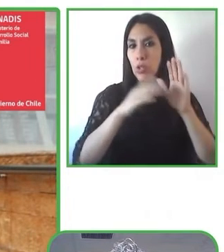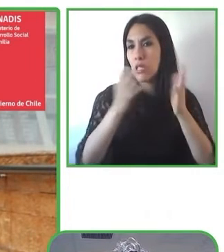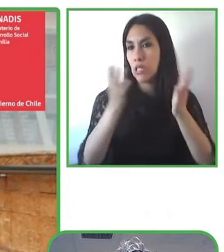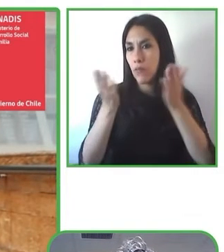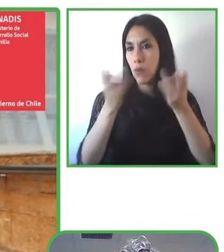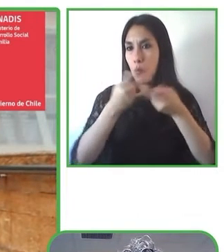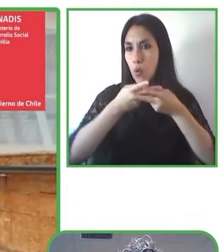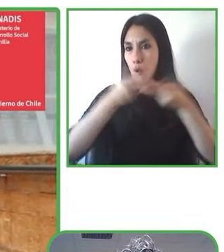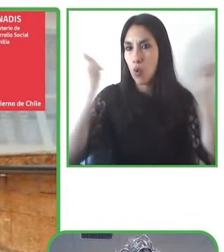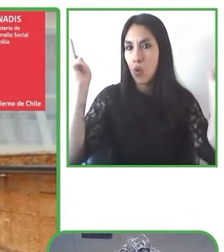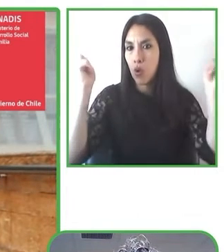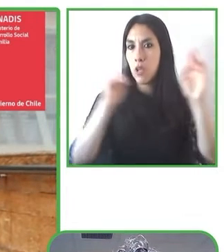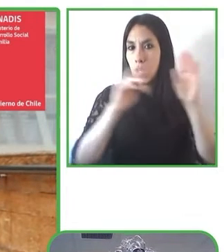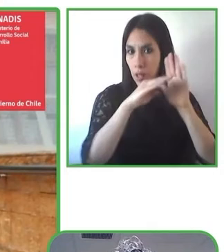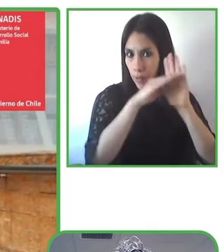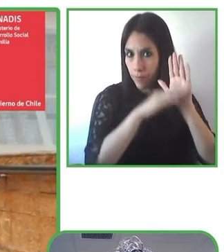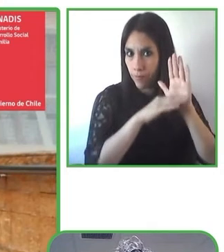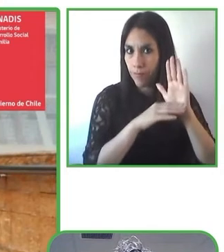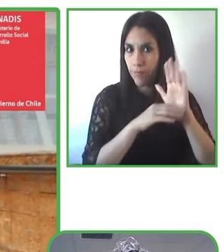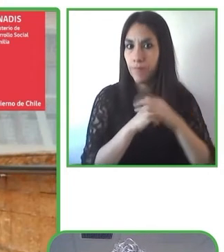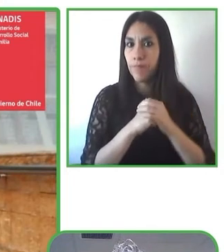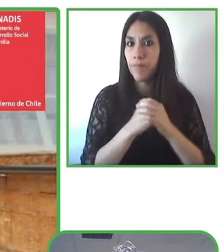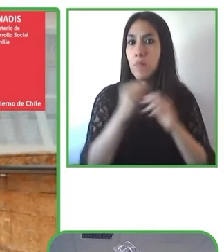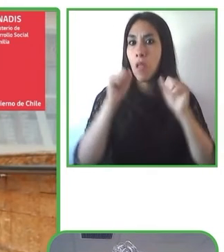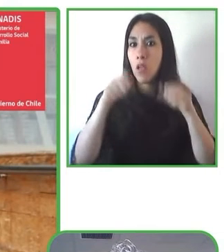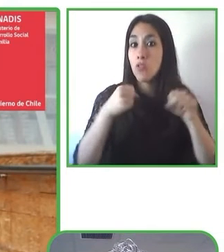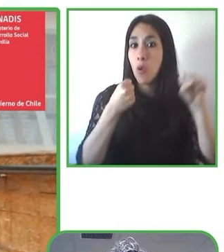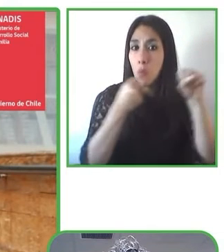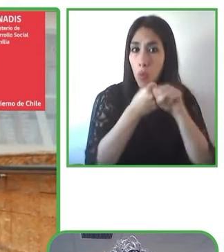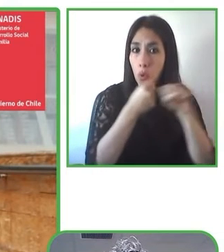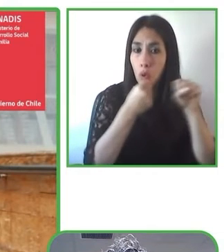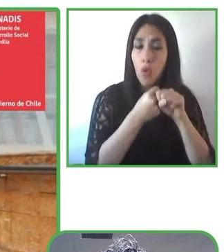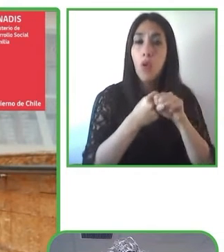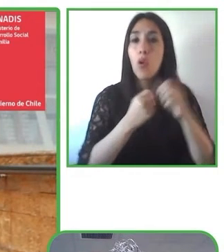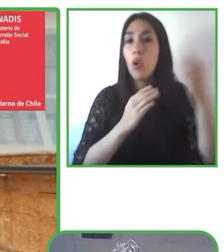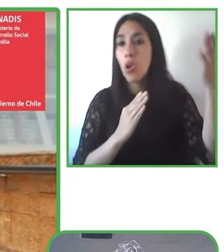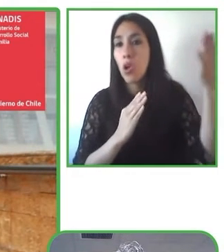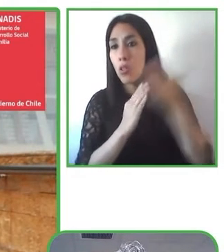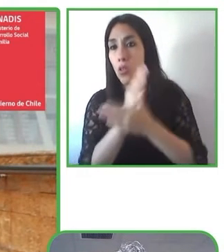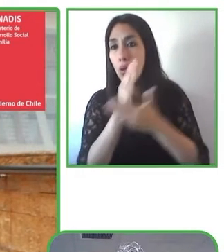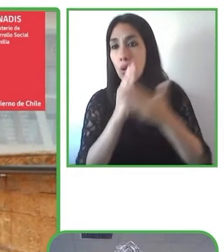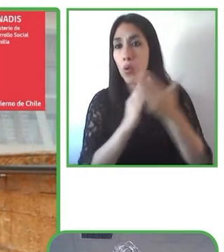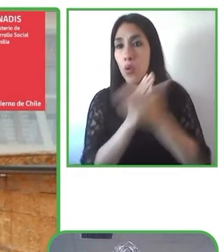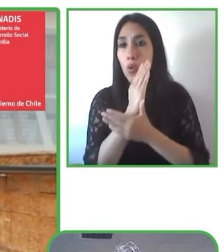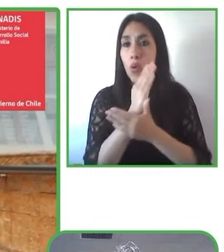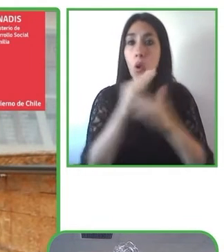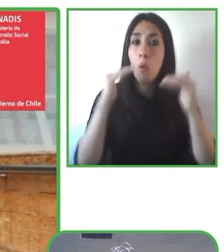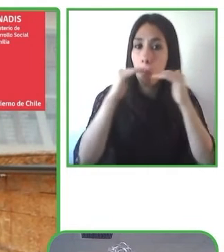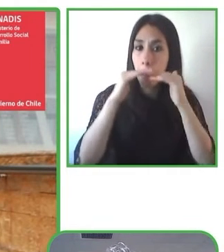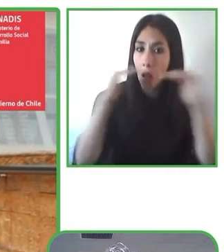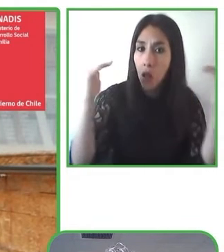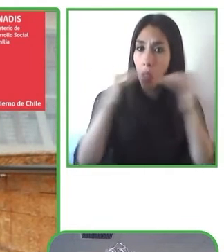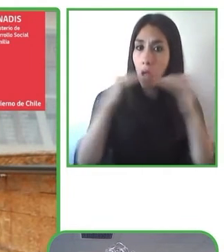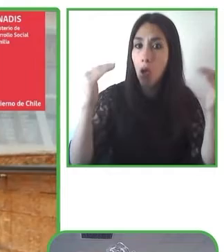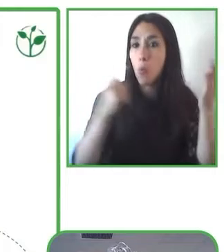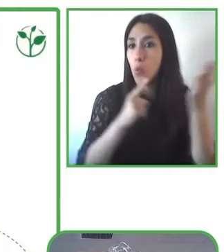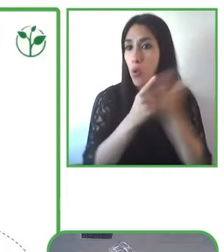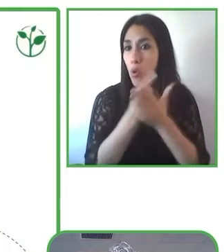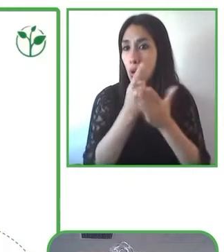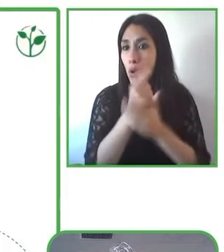fin es coordinar el Estado para la ejecución de políticas públicas y programas sociales para la discapacidad,